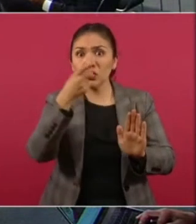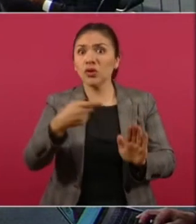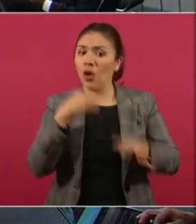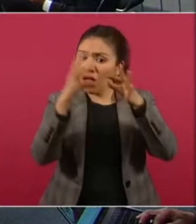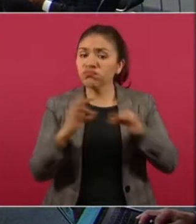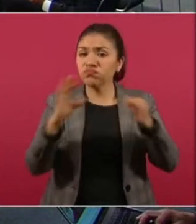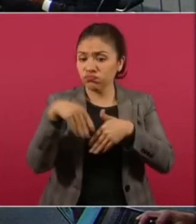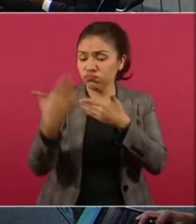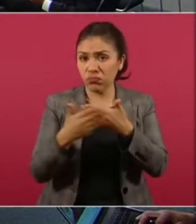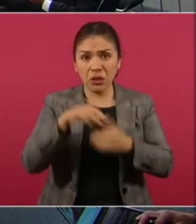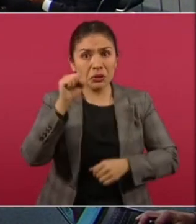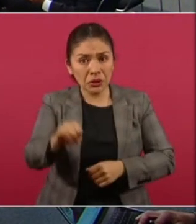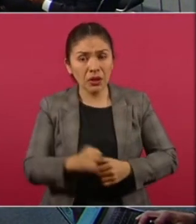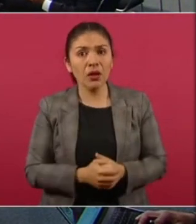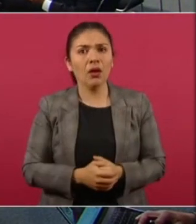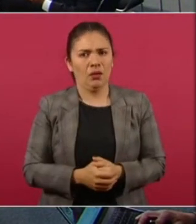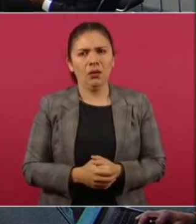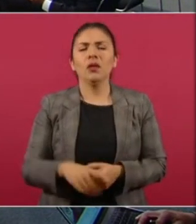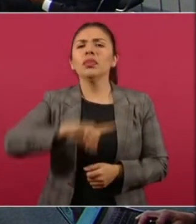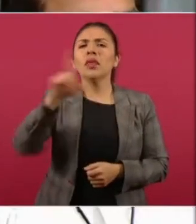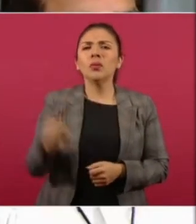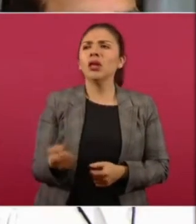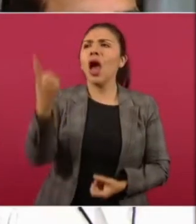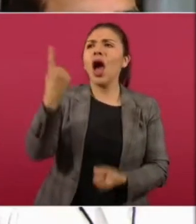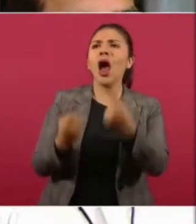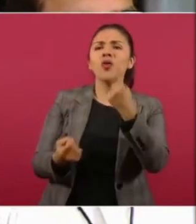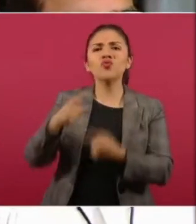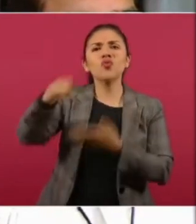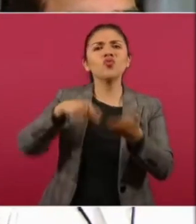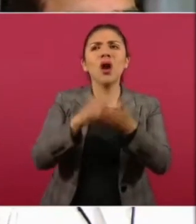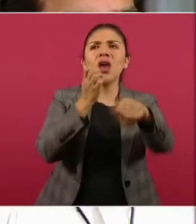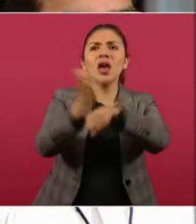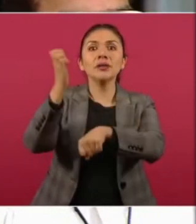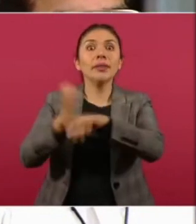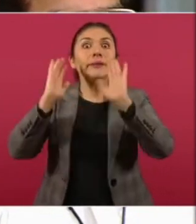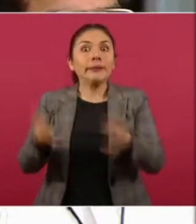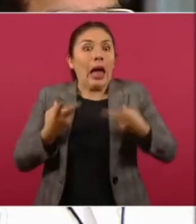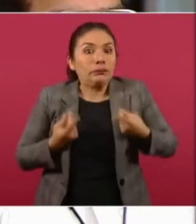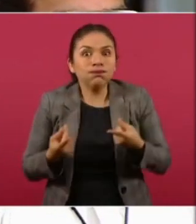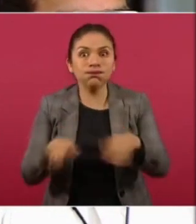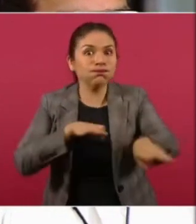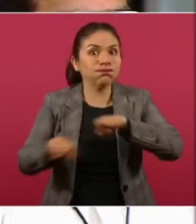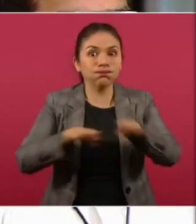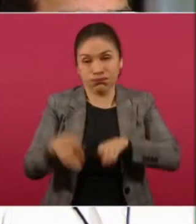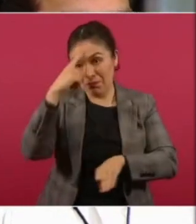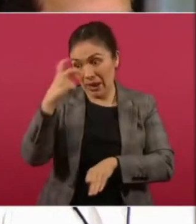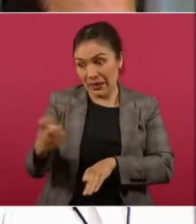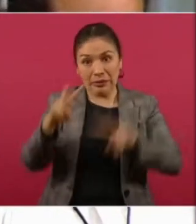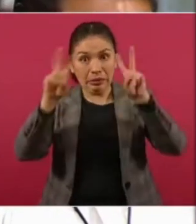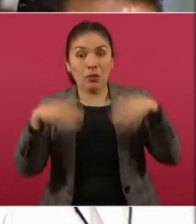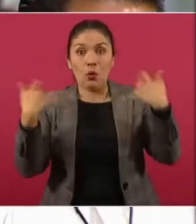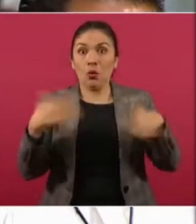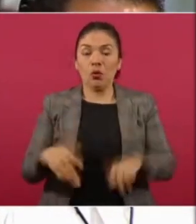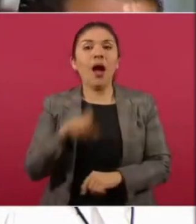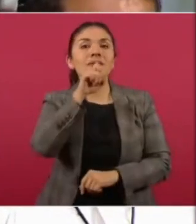estos datos, en algunas procuradurías, en algunos estados se pusieron a trabajar, las procuradurías agrarias, en